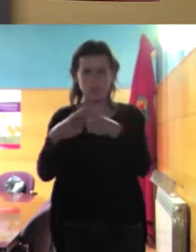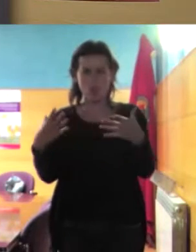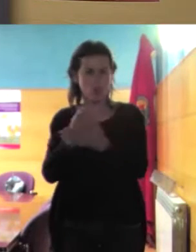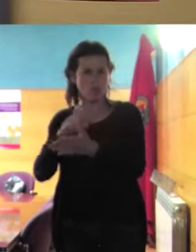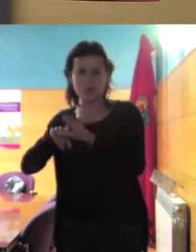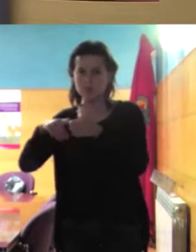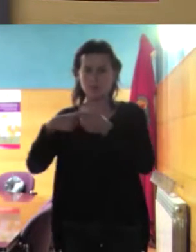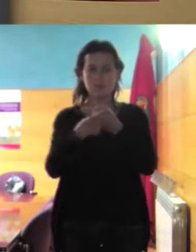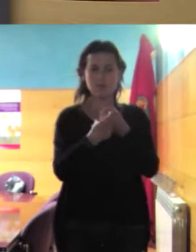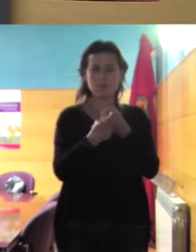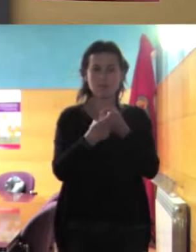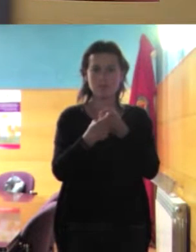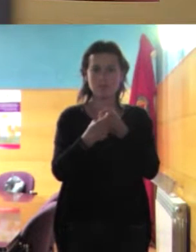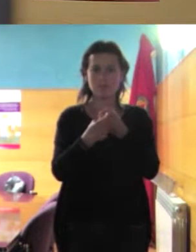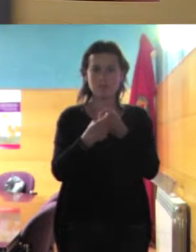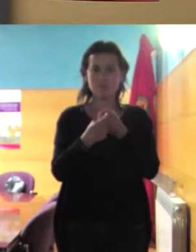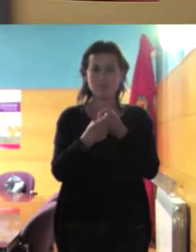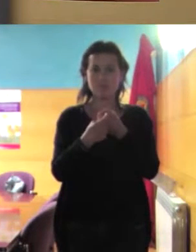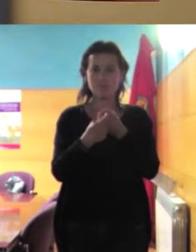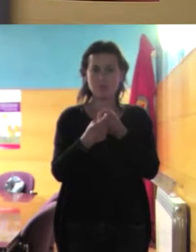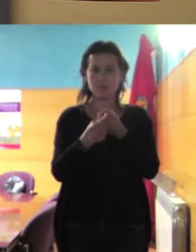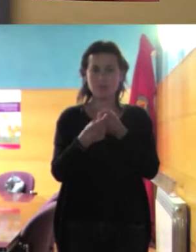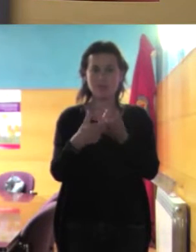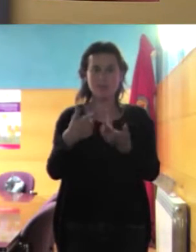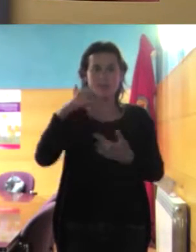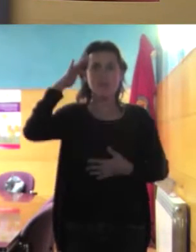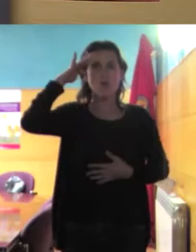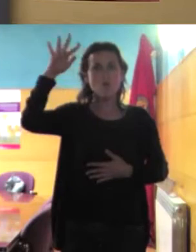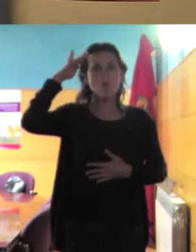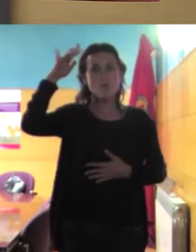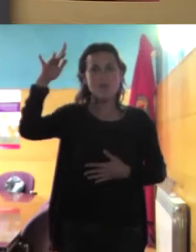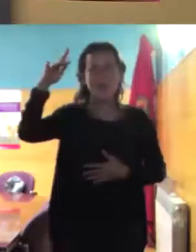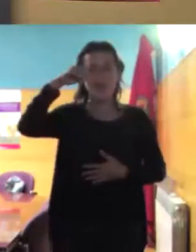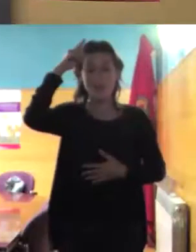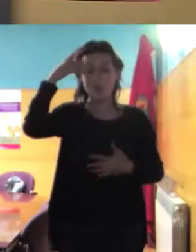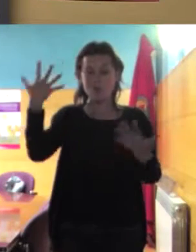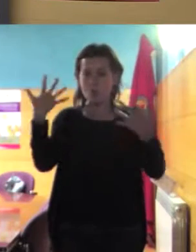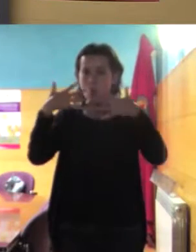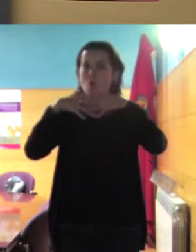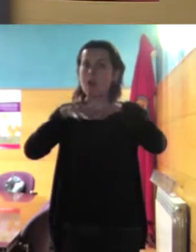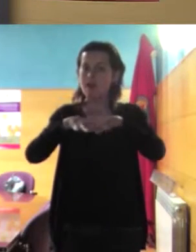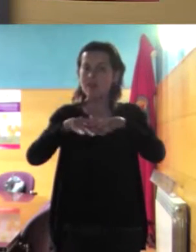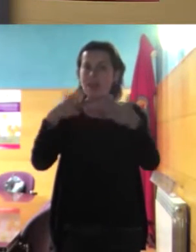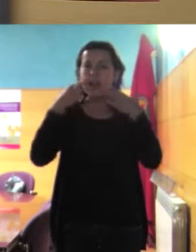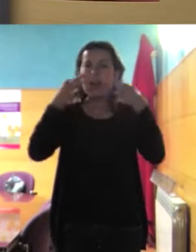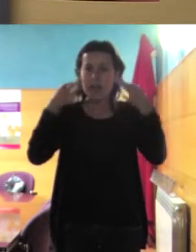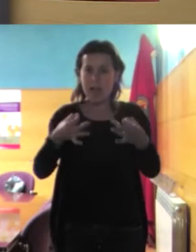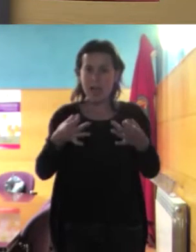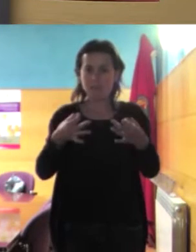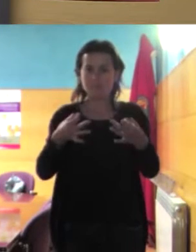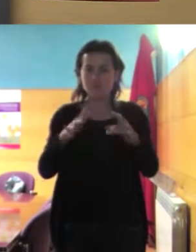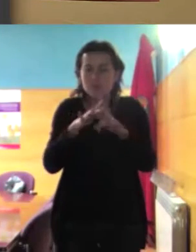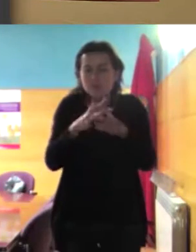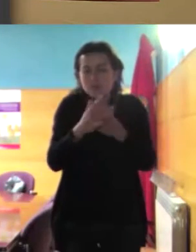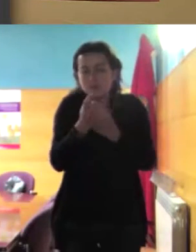sueño esa utopía de la interculturalidad que queremos por momentos pero se vive y se